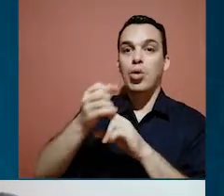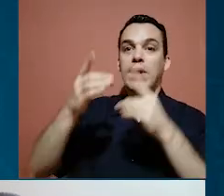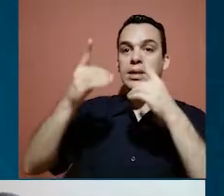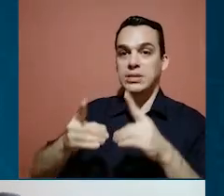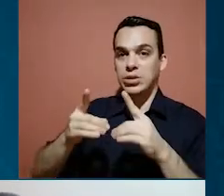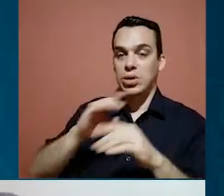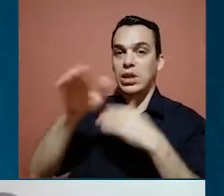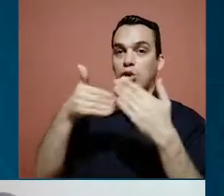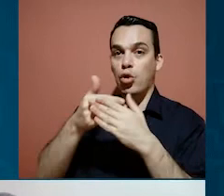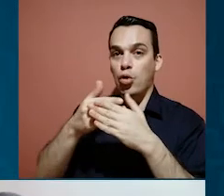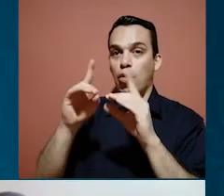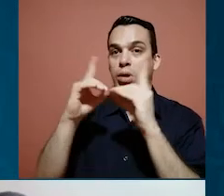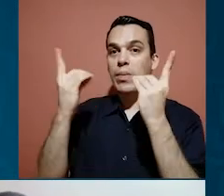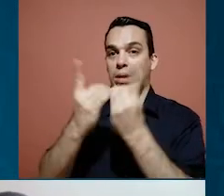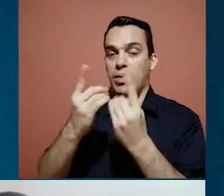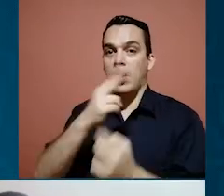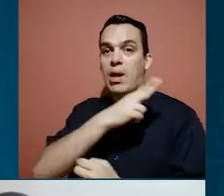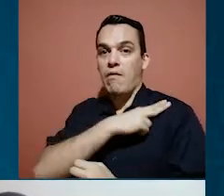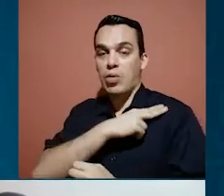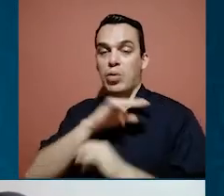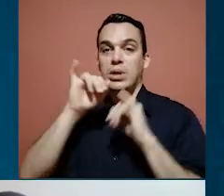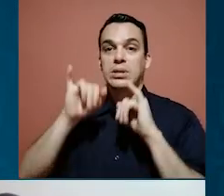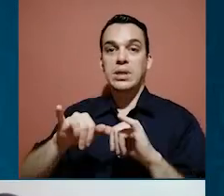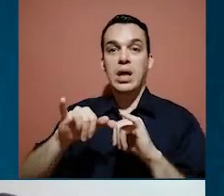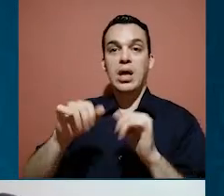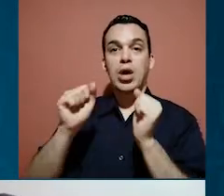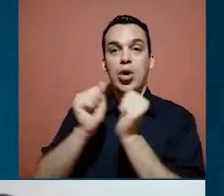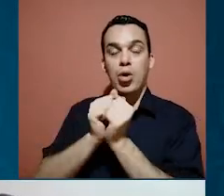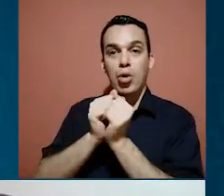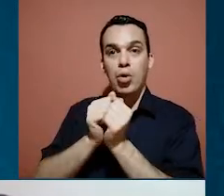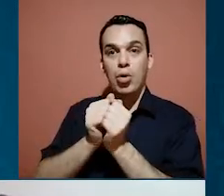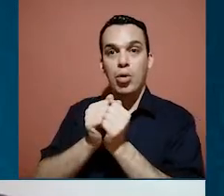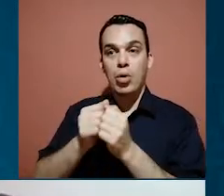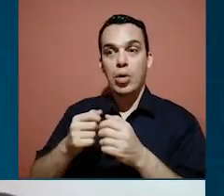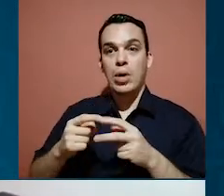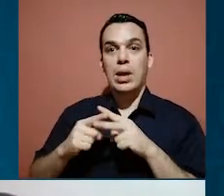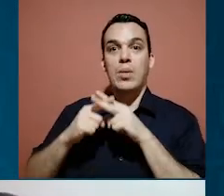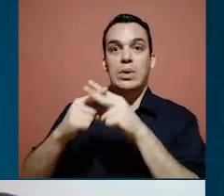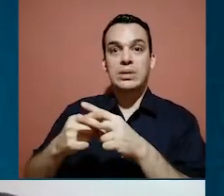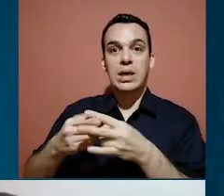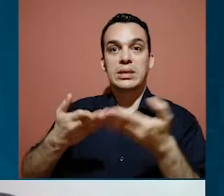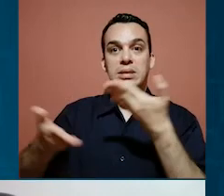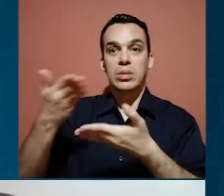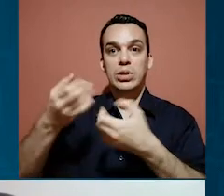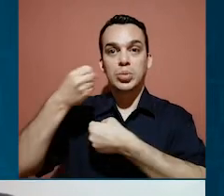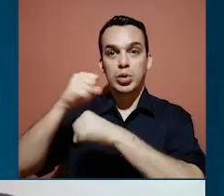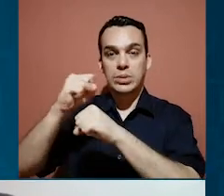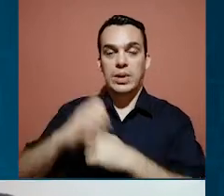toma de decisiones de todos los departamentos y todas las jefaturas que tienen que ver con la prestación del servicio municipal.